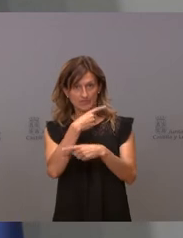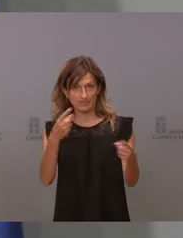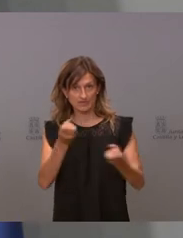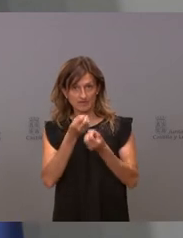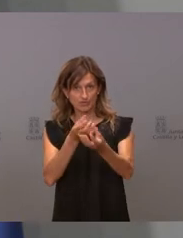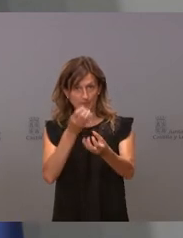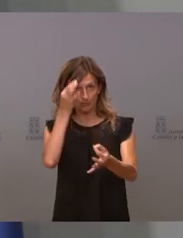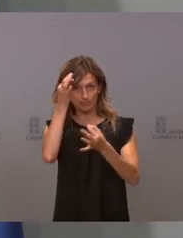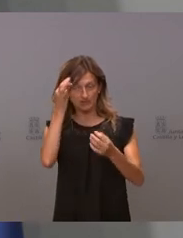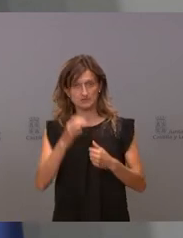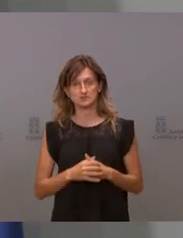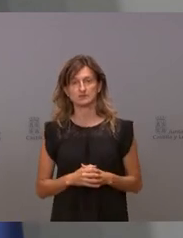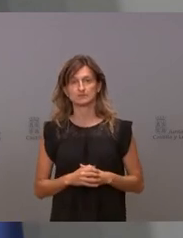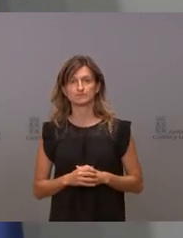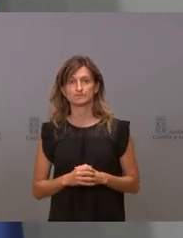información más precisa.